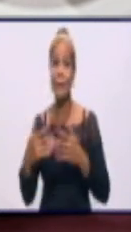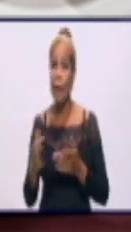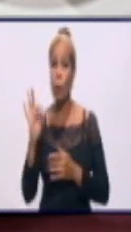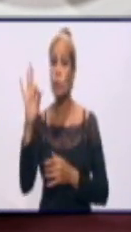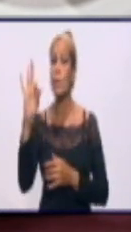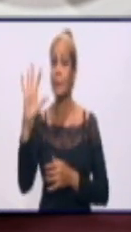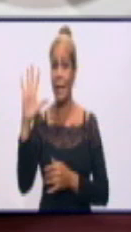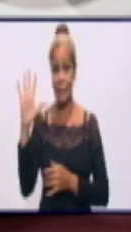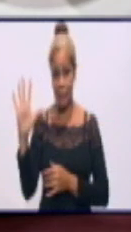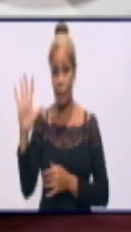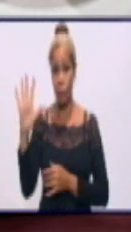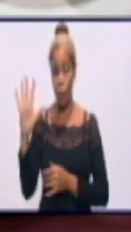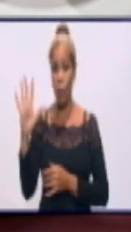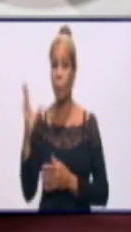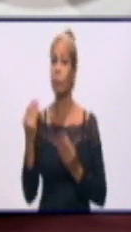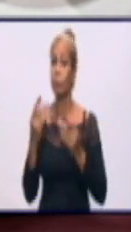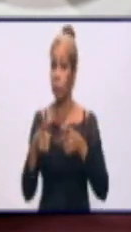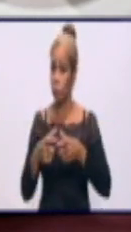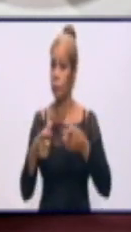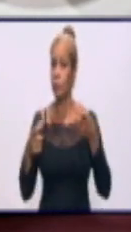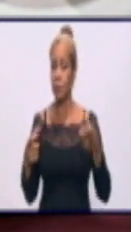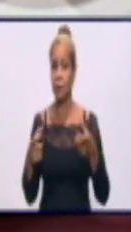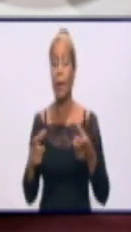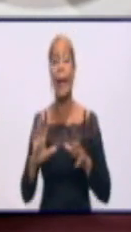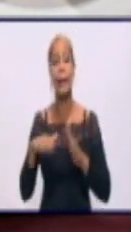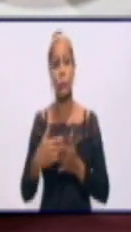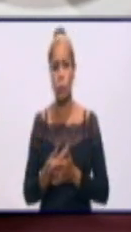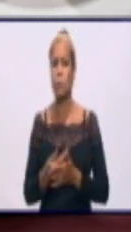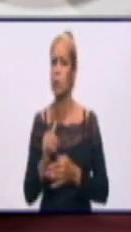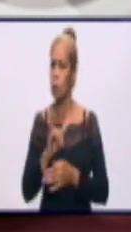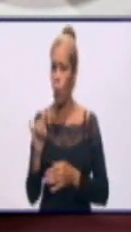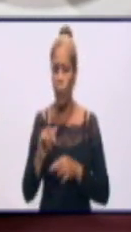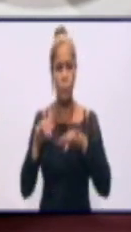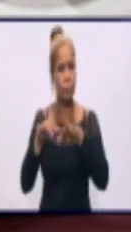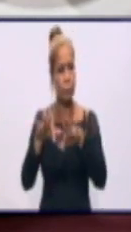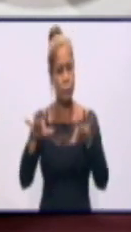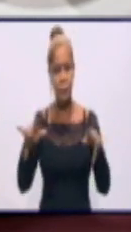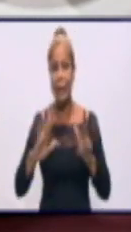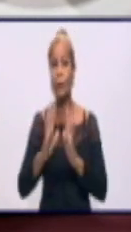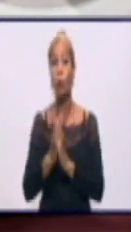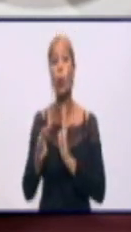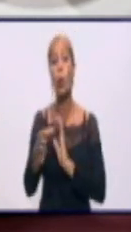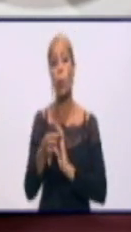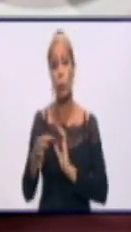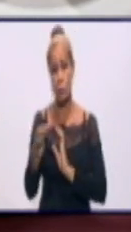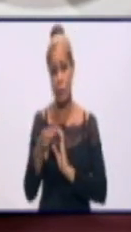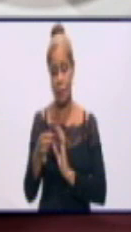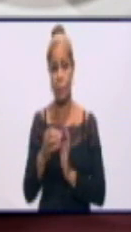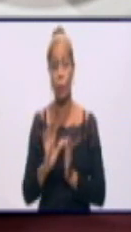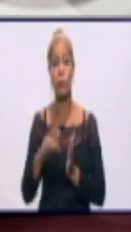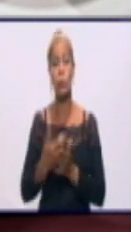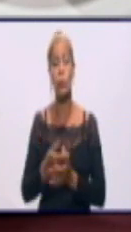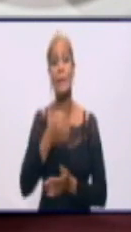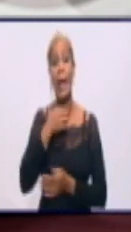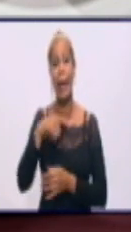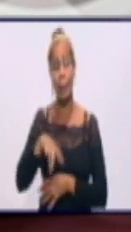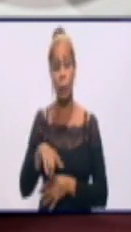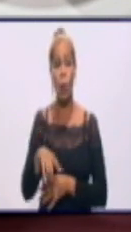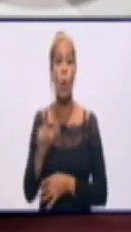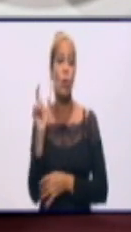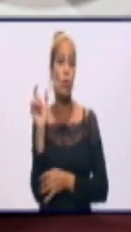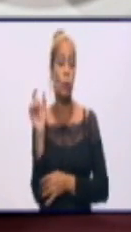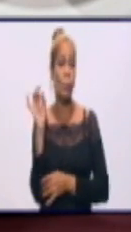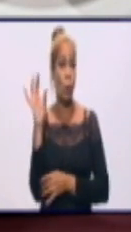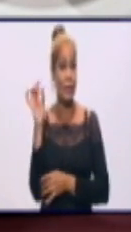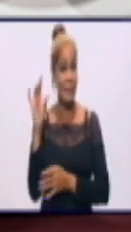bastante alta y como usted dice, sigue habiendo dispersión de la enfermedad, doctora. Así mismo, y por ejemplo, en los últimos 15 días